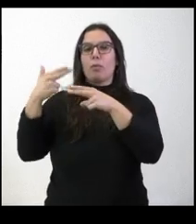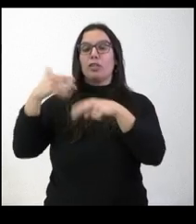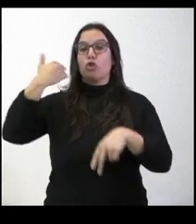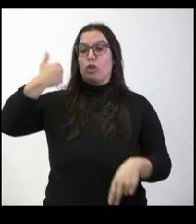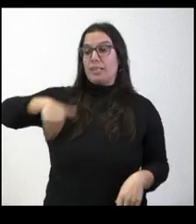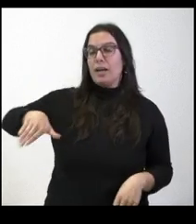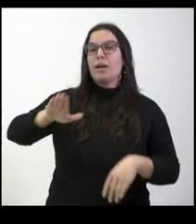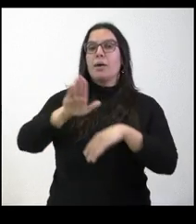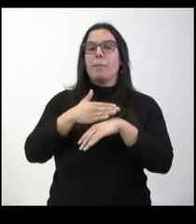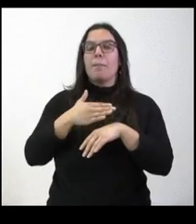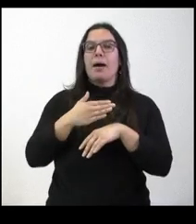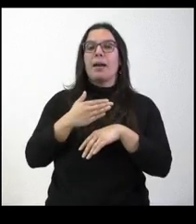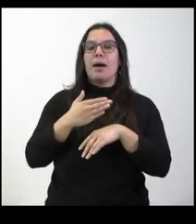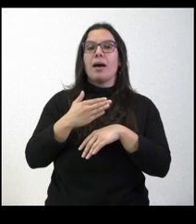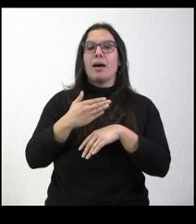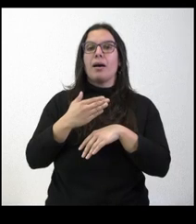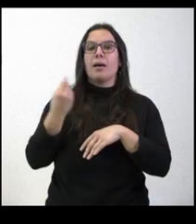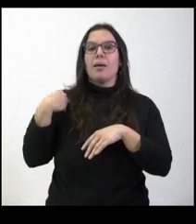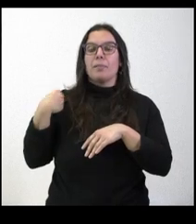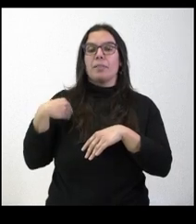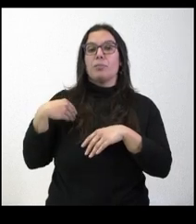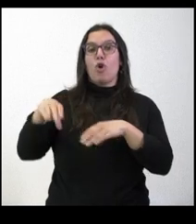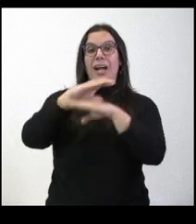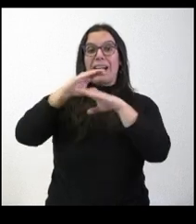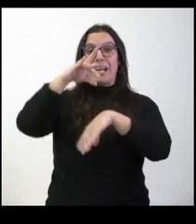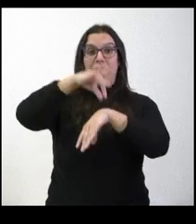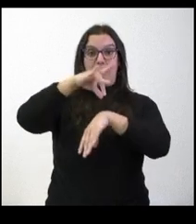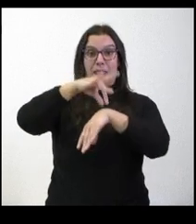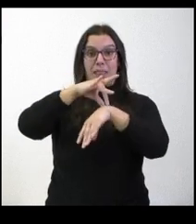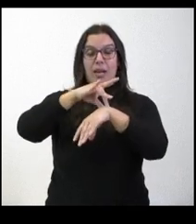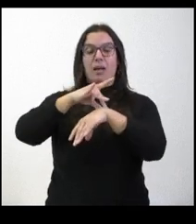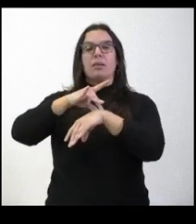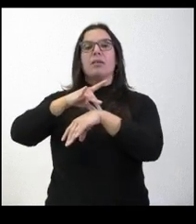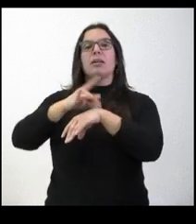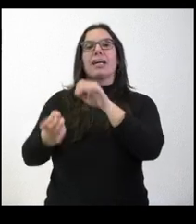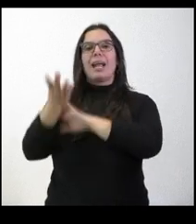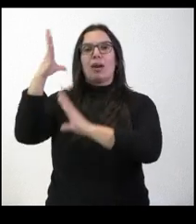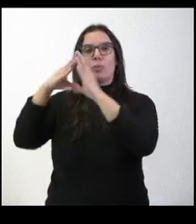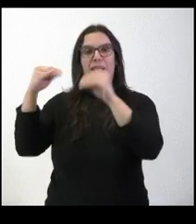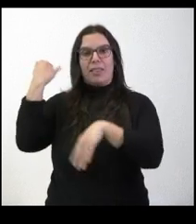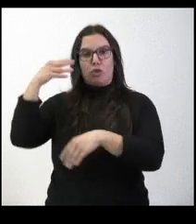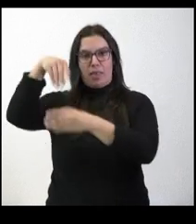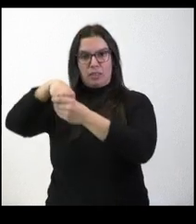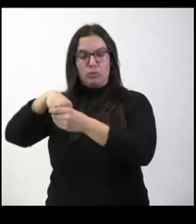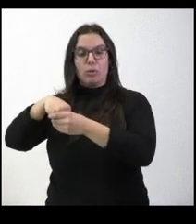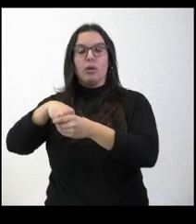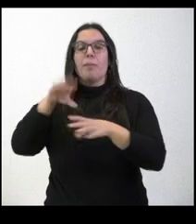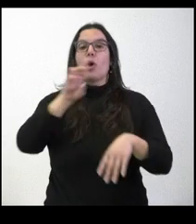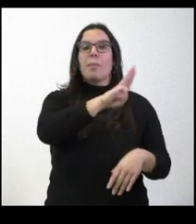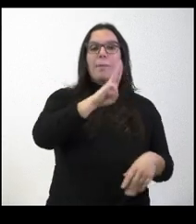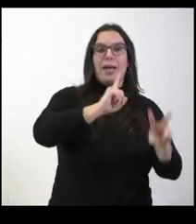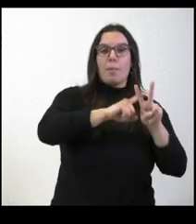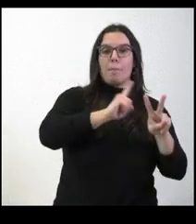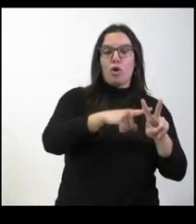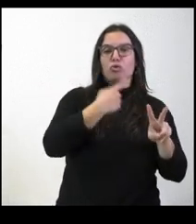los primeros tres grados de medicina en Soria que PP y Vox rechazaron. Quería preguntar un poco cuál es la postura de la Junta y en qué medida podría